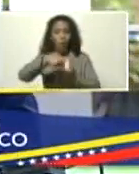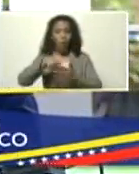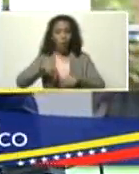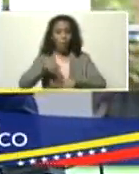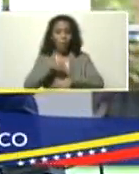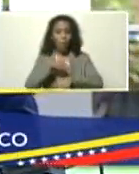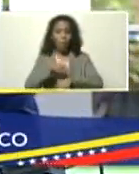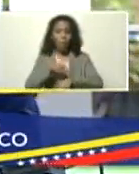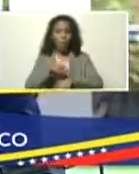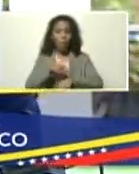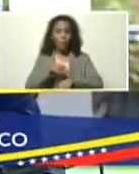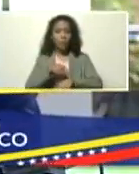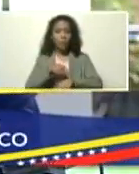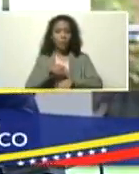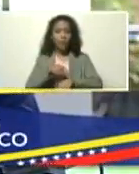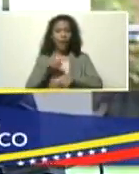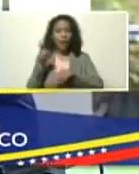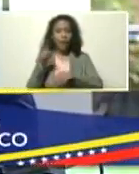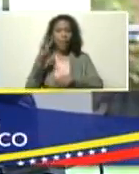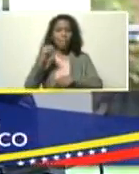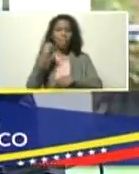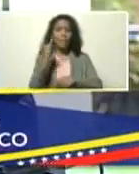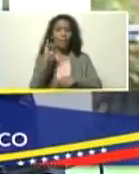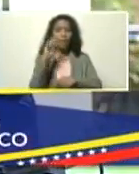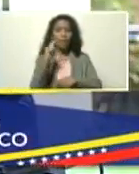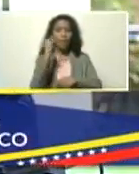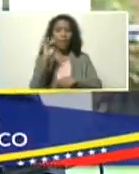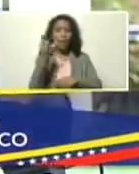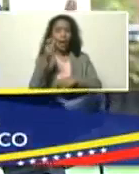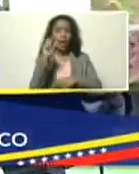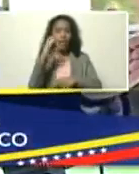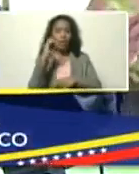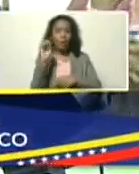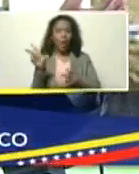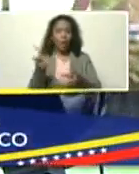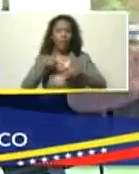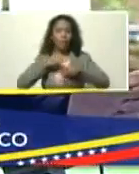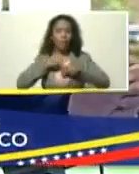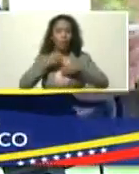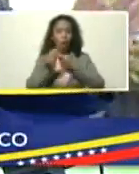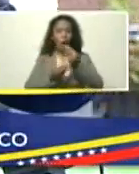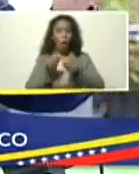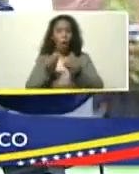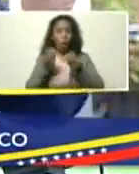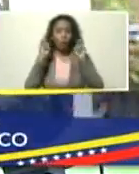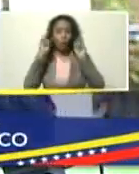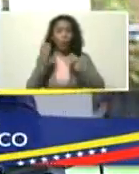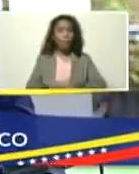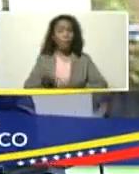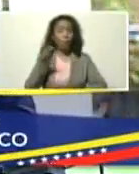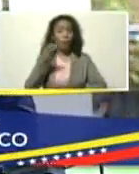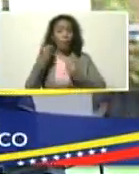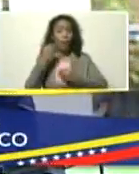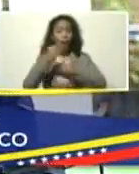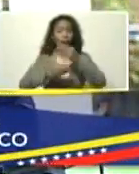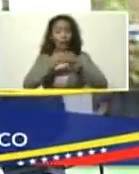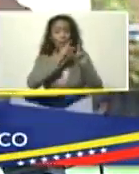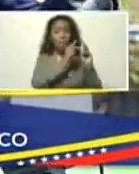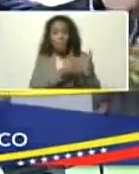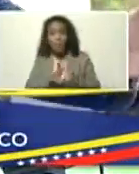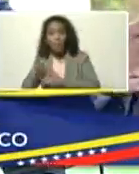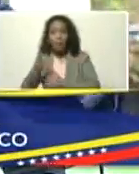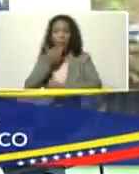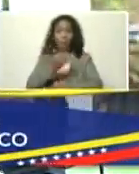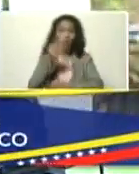momento, que es la mitigación. La mitigación y la adaptación como factores esenciales para crear un plan que le permita a